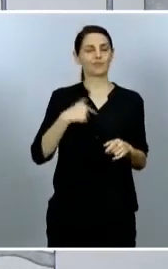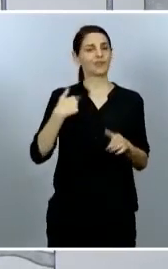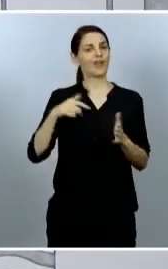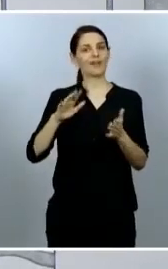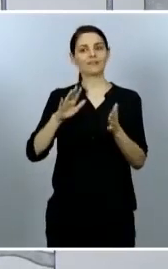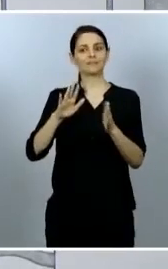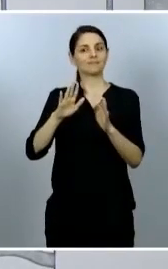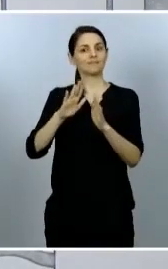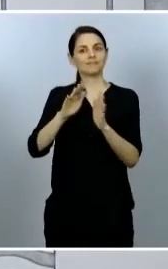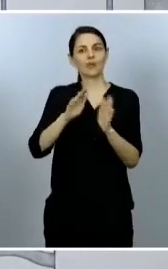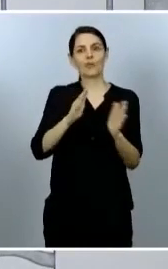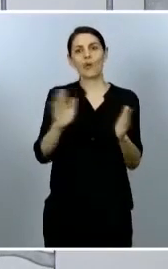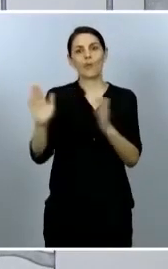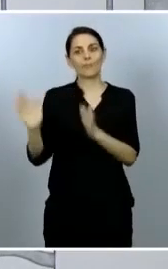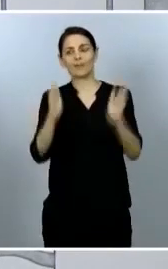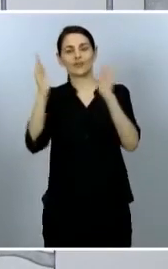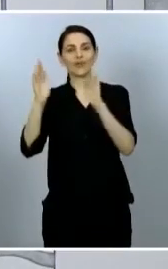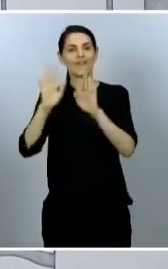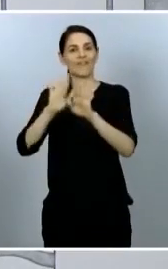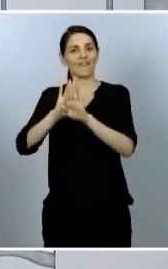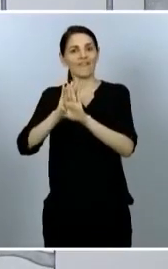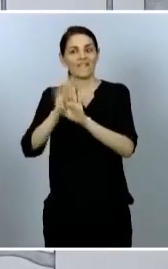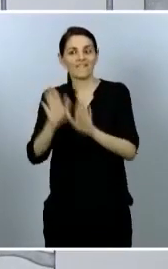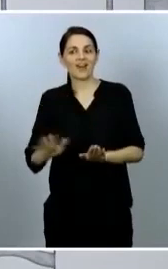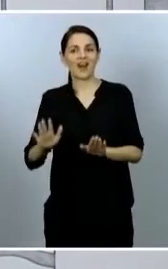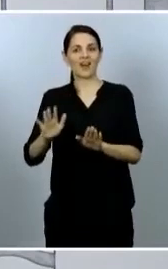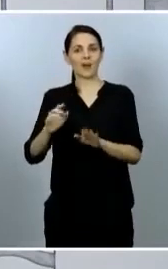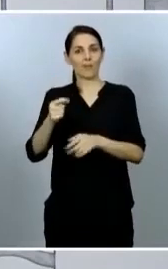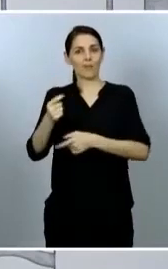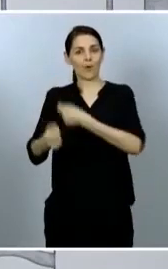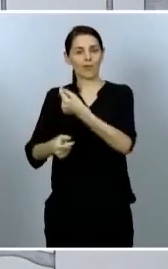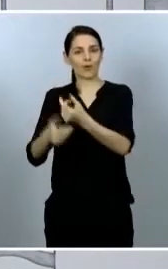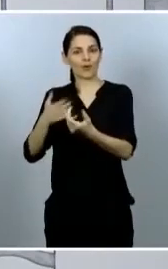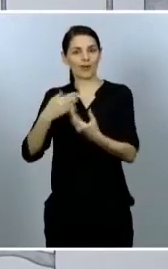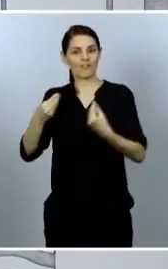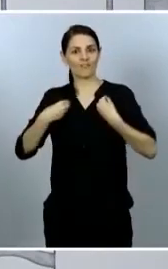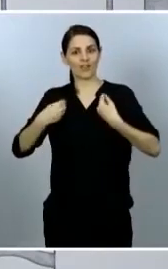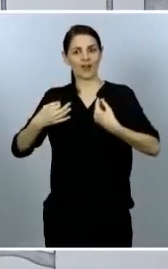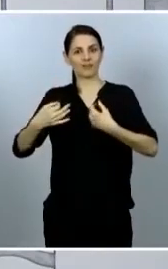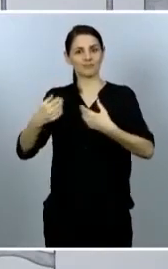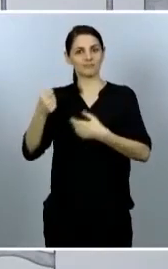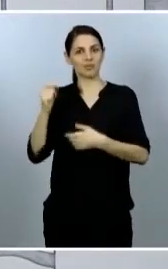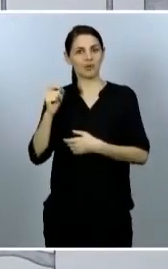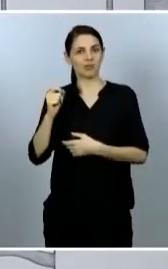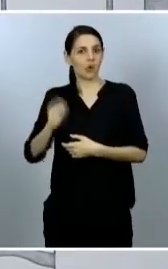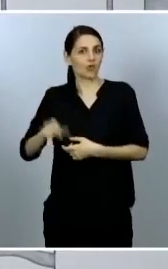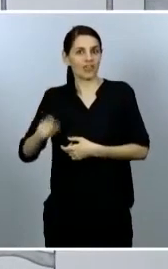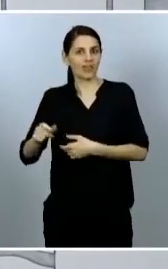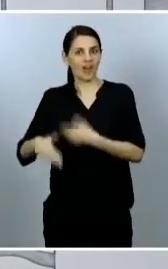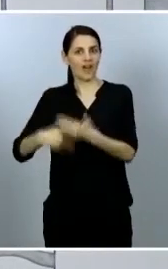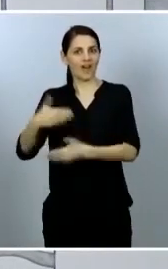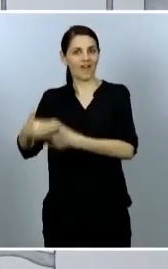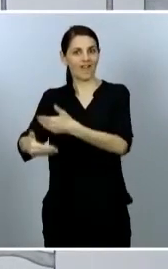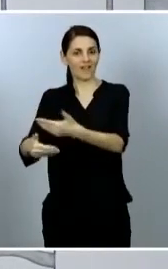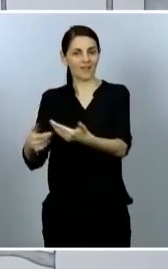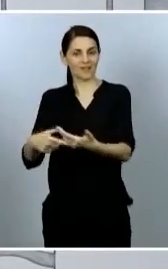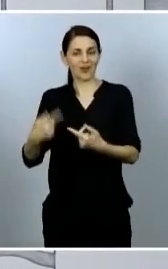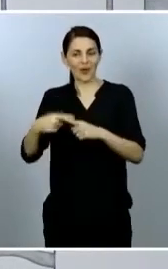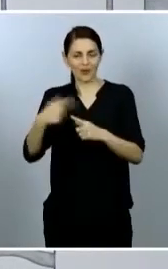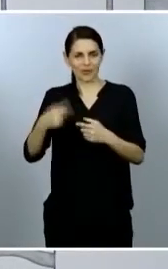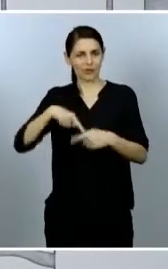volver para recuperar nuestra vida cotidiana sobre aquellas pequeñas cosas que tanto y tanto hemos echado de menos.